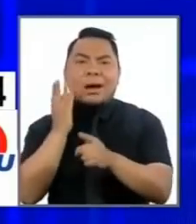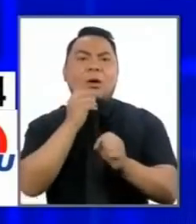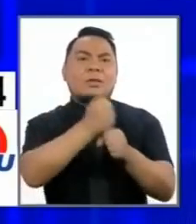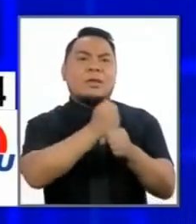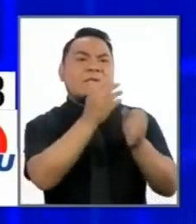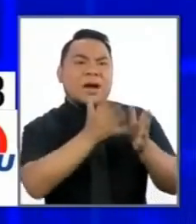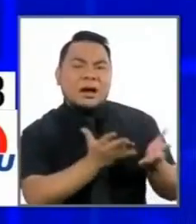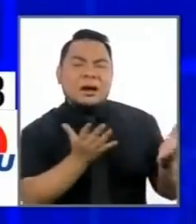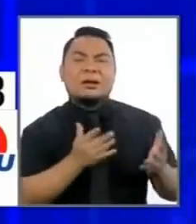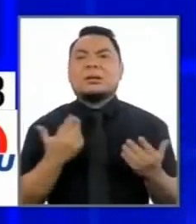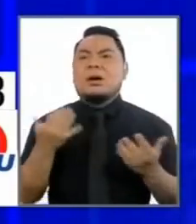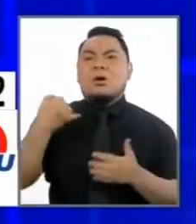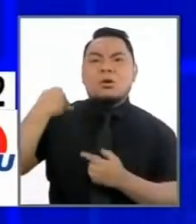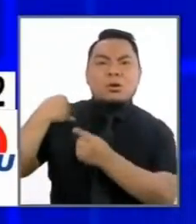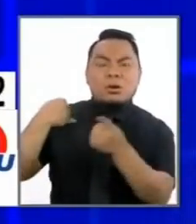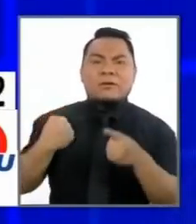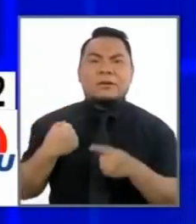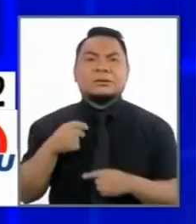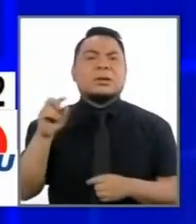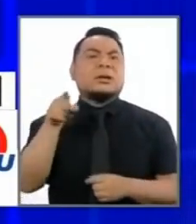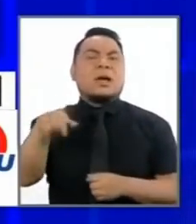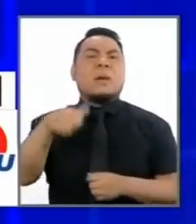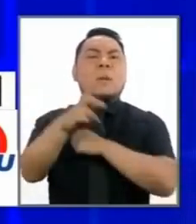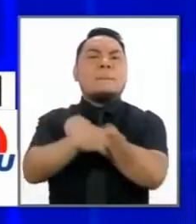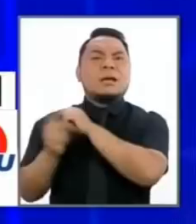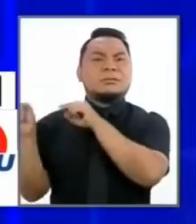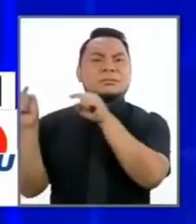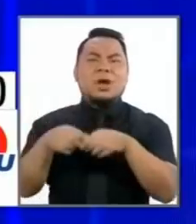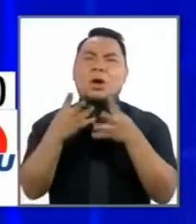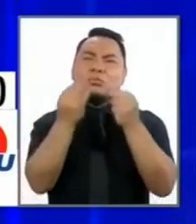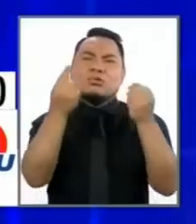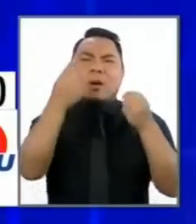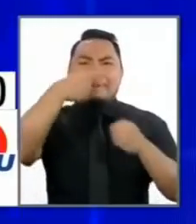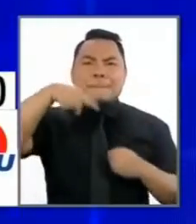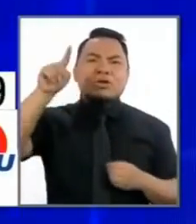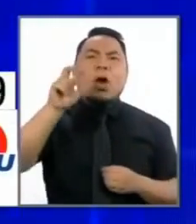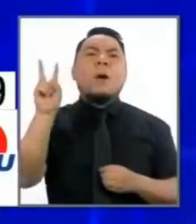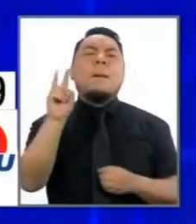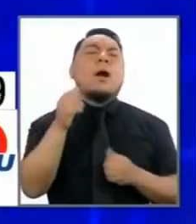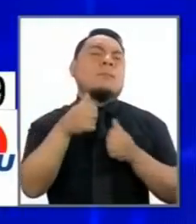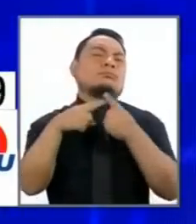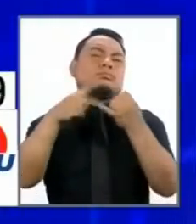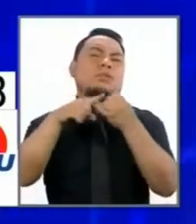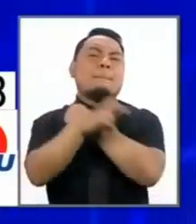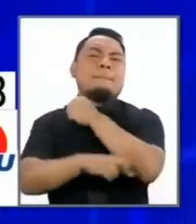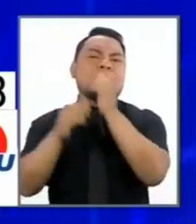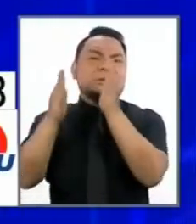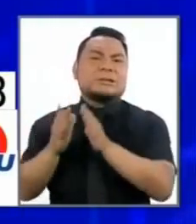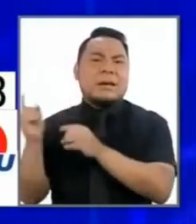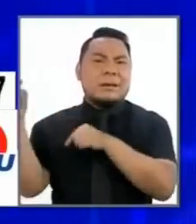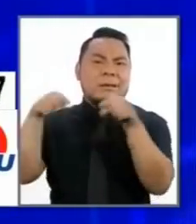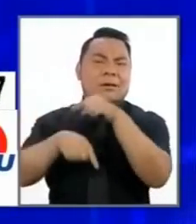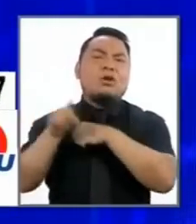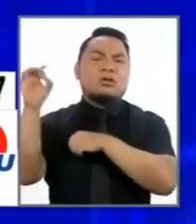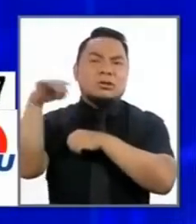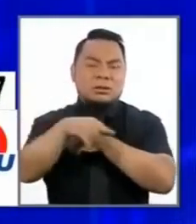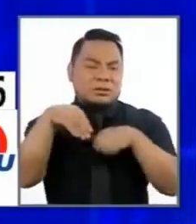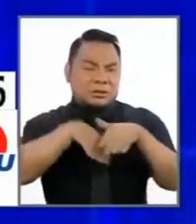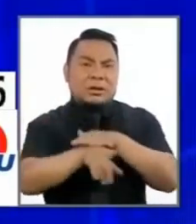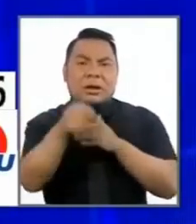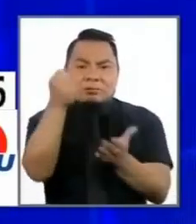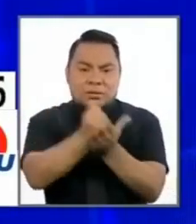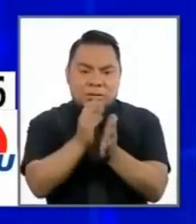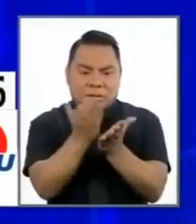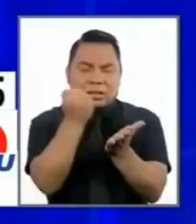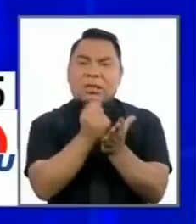emprendedores, a nuestros jóvenes. Del millón de extranjeros que han ingresado al país, por lo menos 500 mil no cuentan con